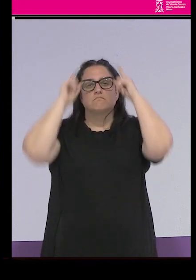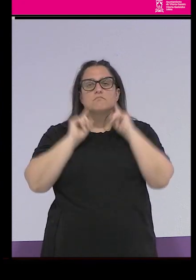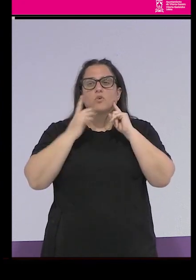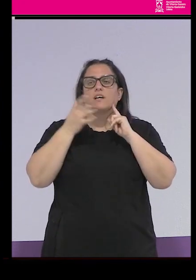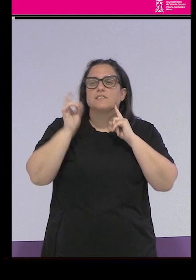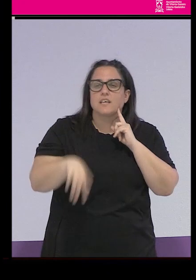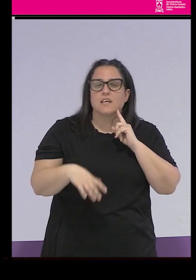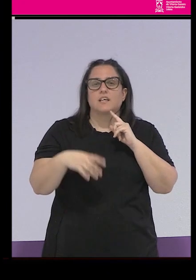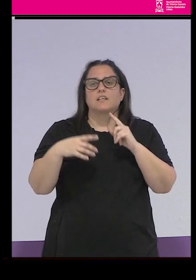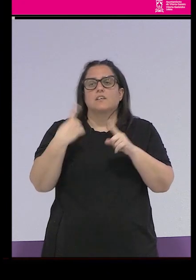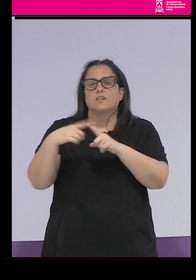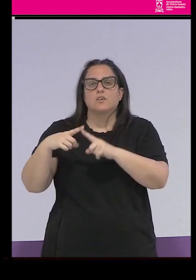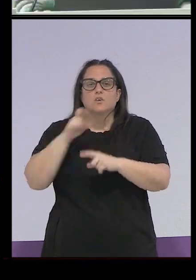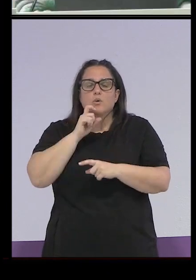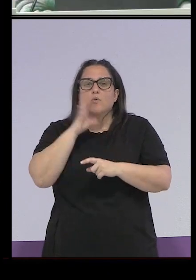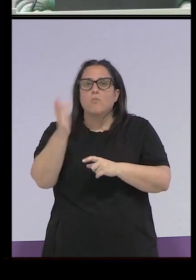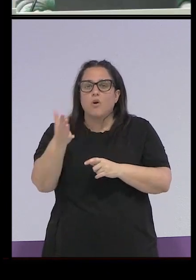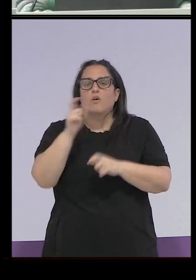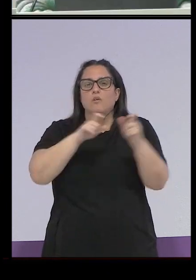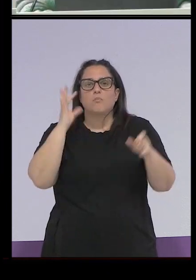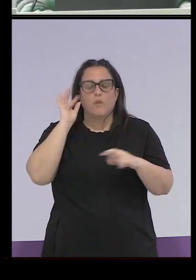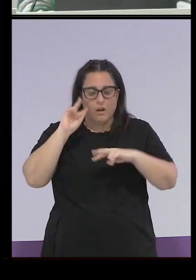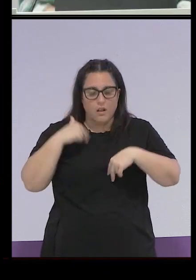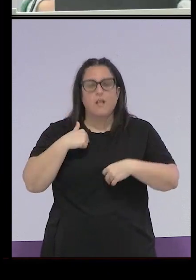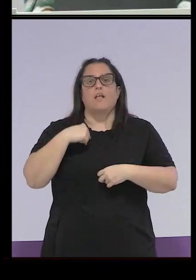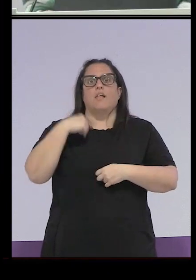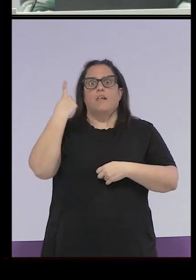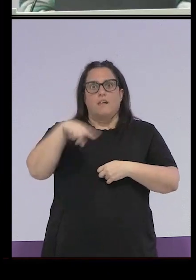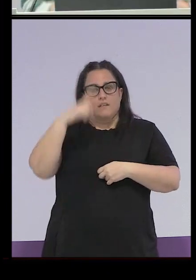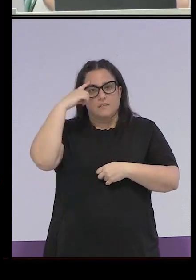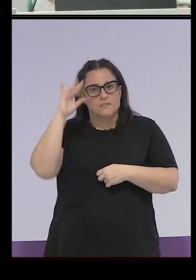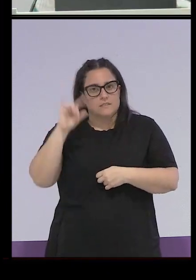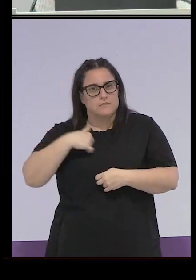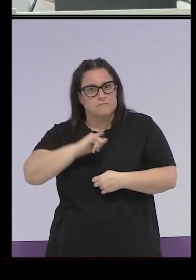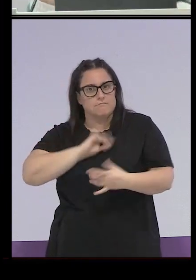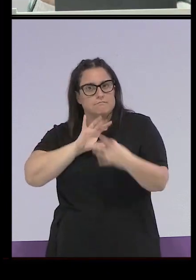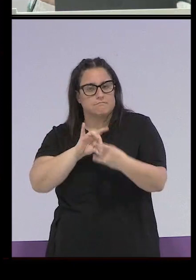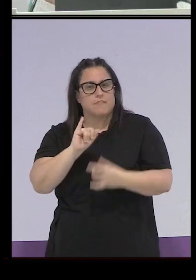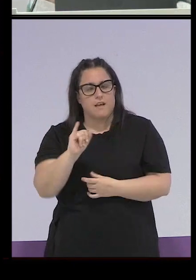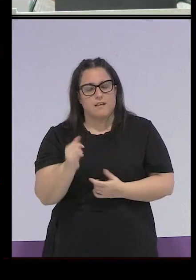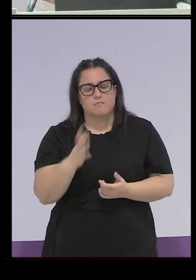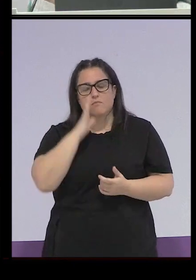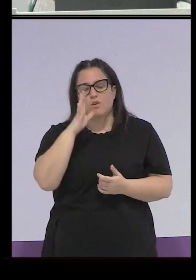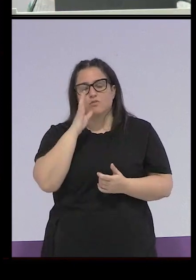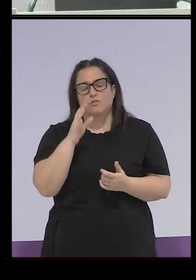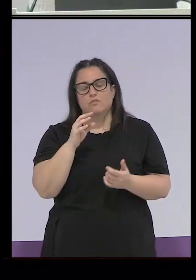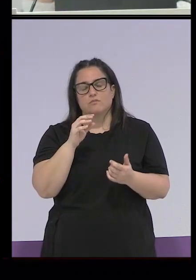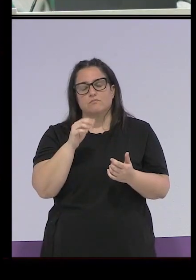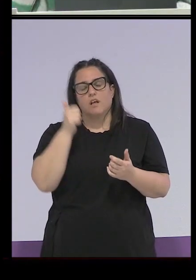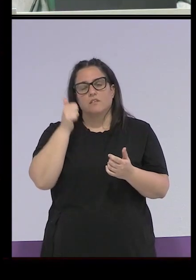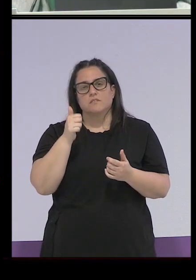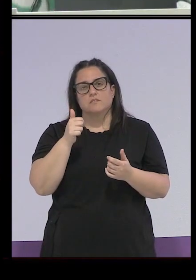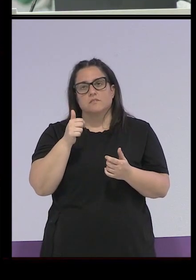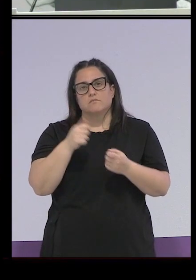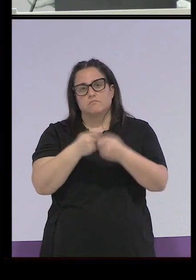porque es ahí donde muchas mujeres ya empiezan a sentirse identificadas, ¿no? Y eso yo creo que forma parte más también del imaginario popular,